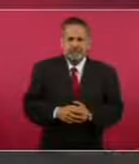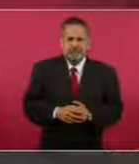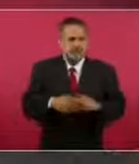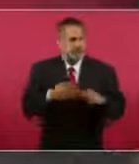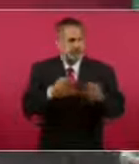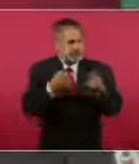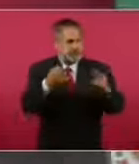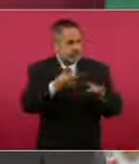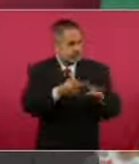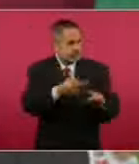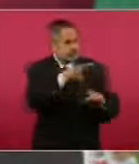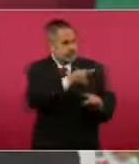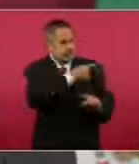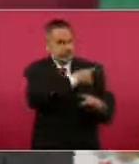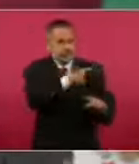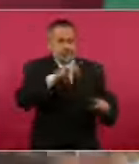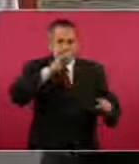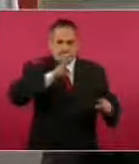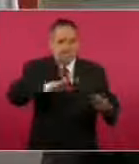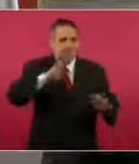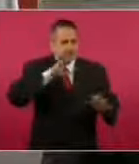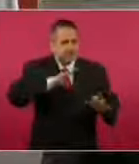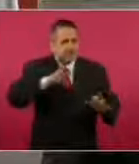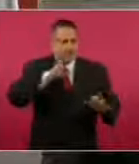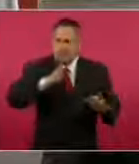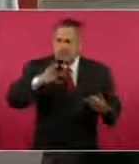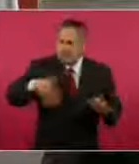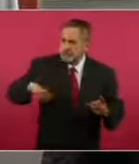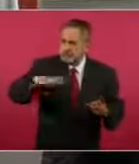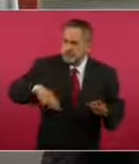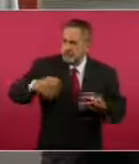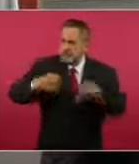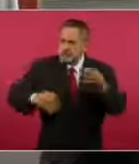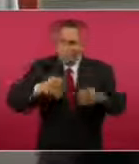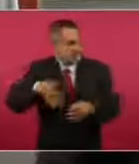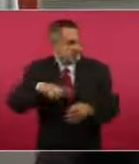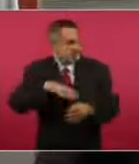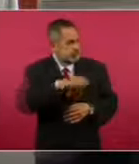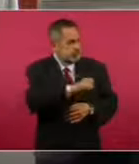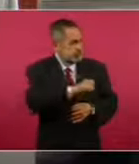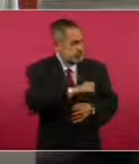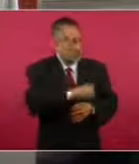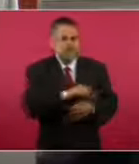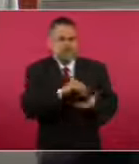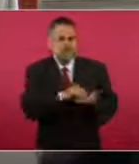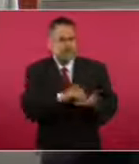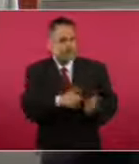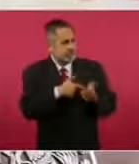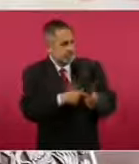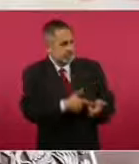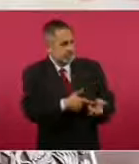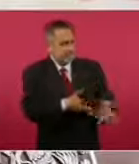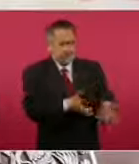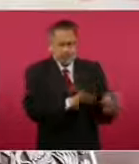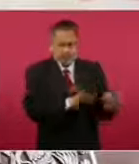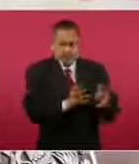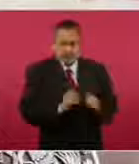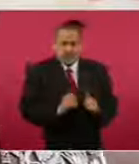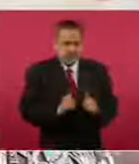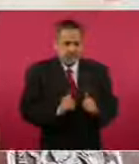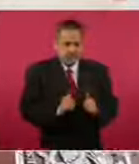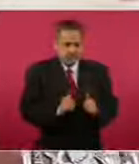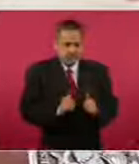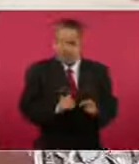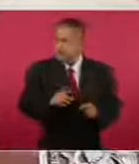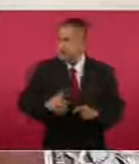antecedentes que ya tenía y